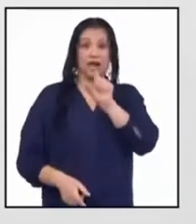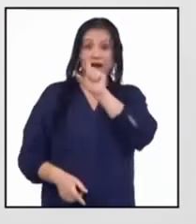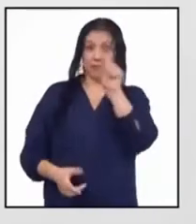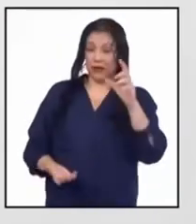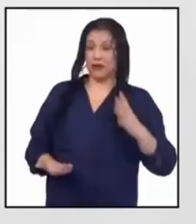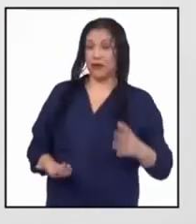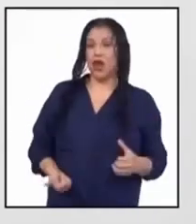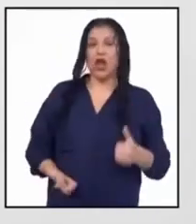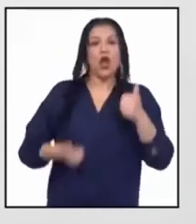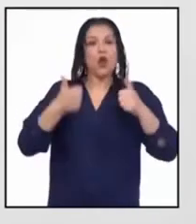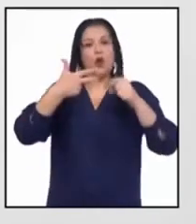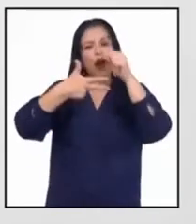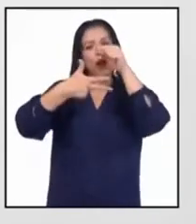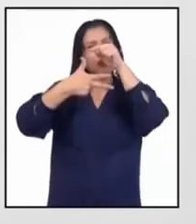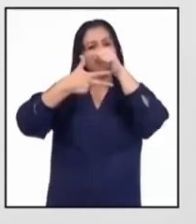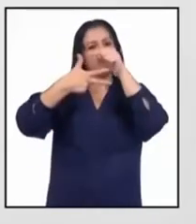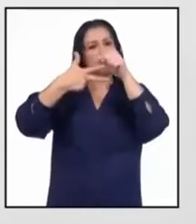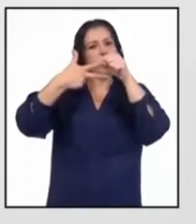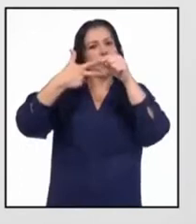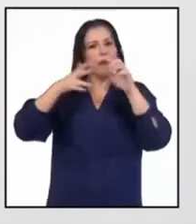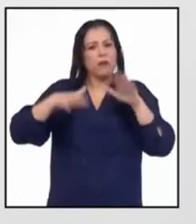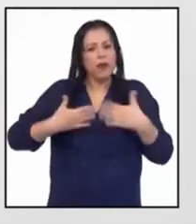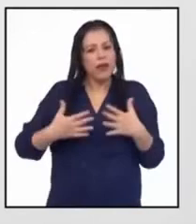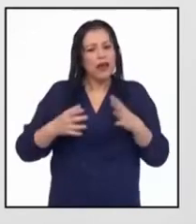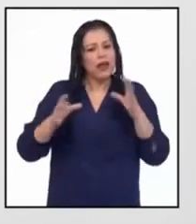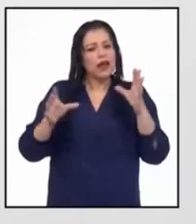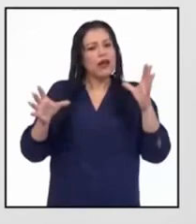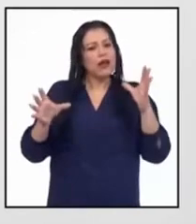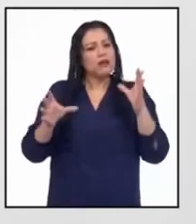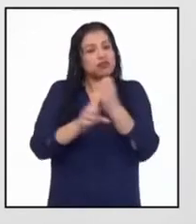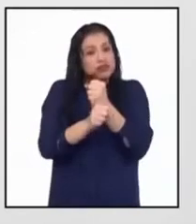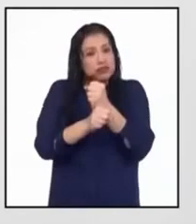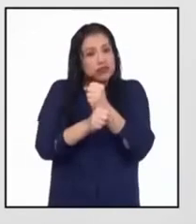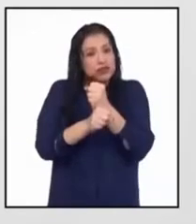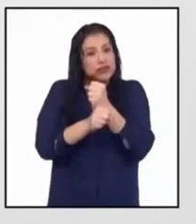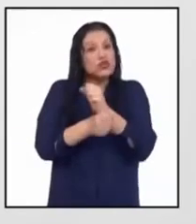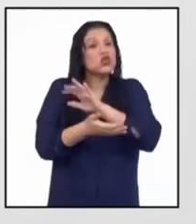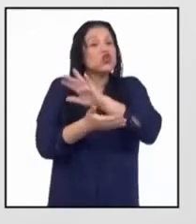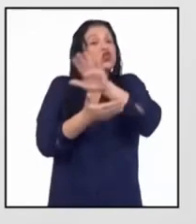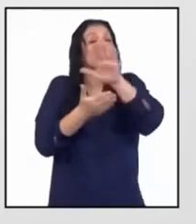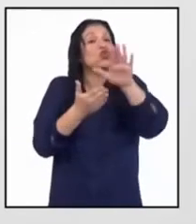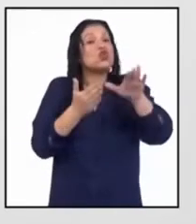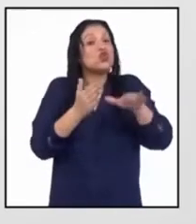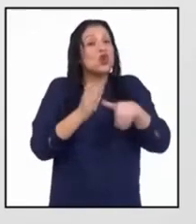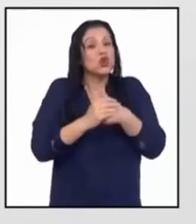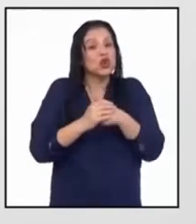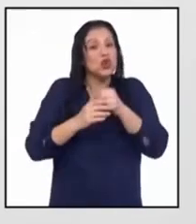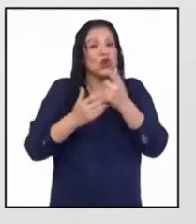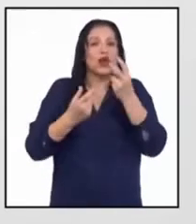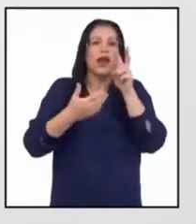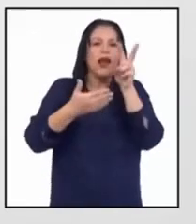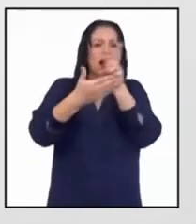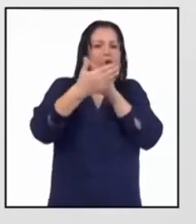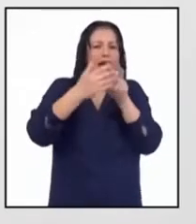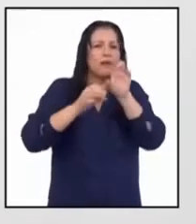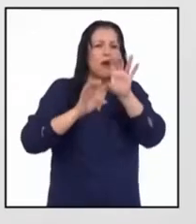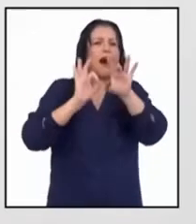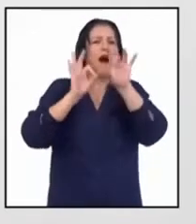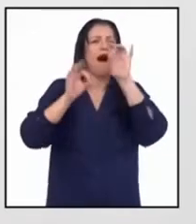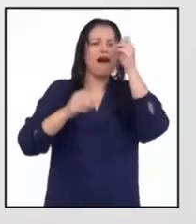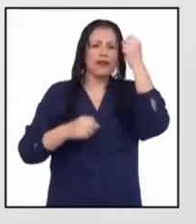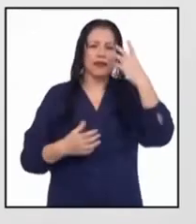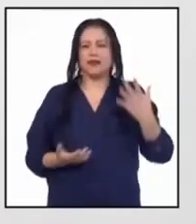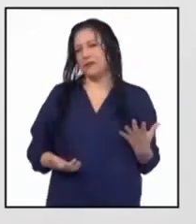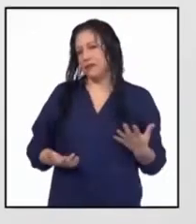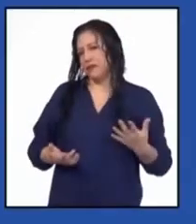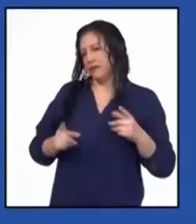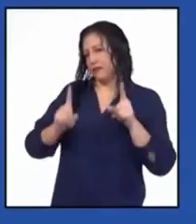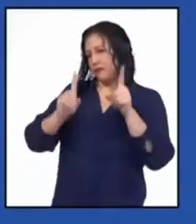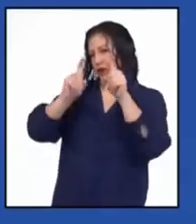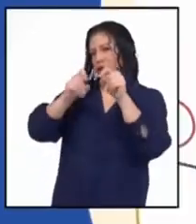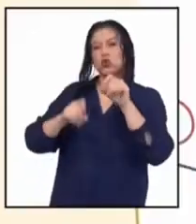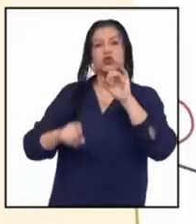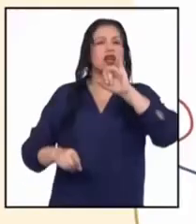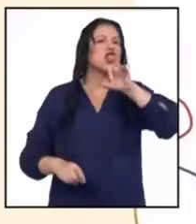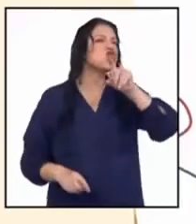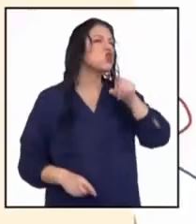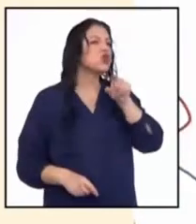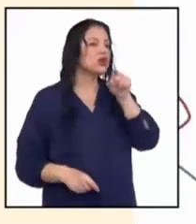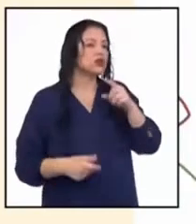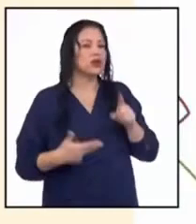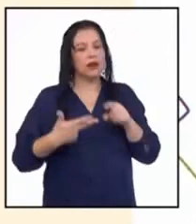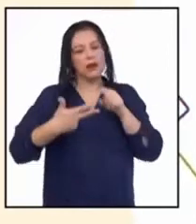¿Cuál podría englobar mejor lo que encontramos ahí? ¿Tú qué dices, Junior?